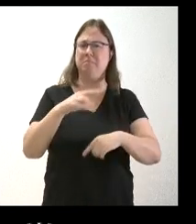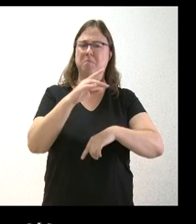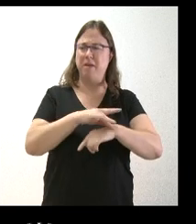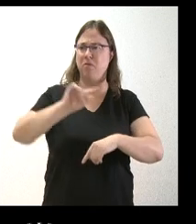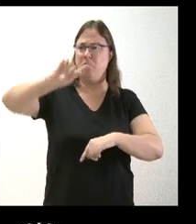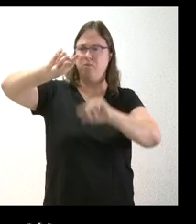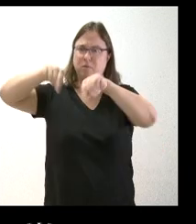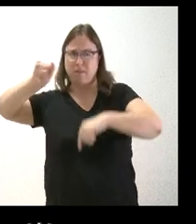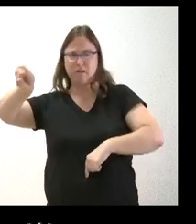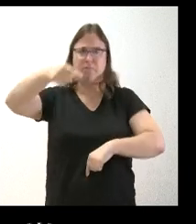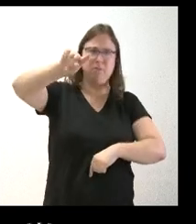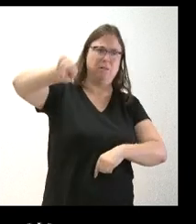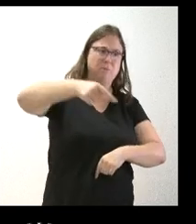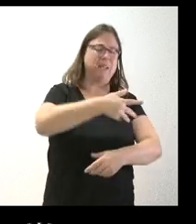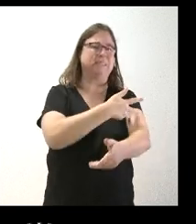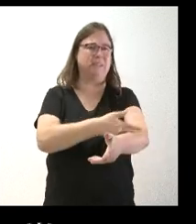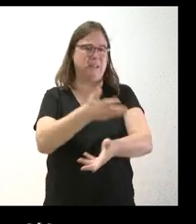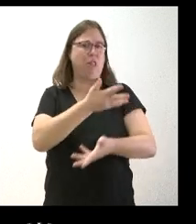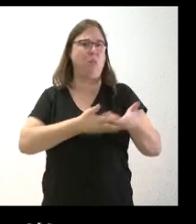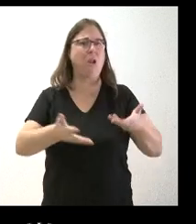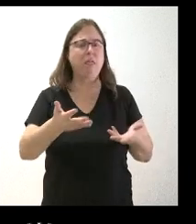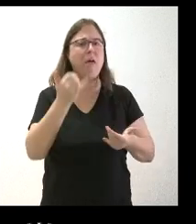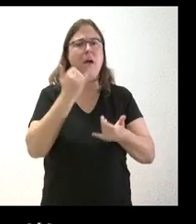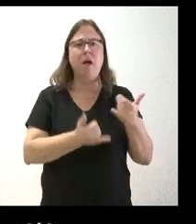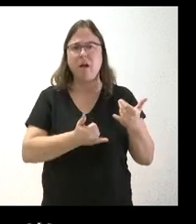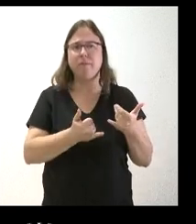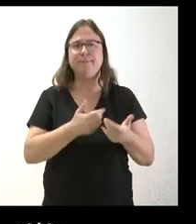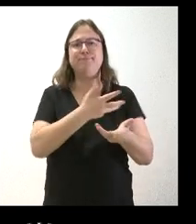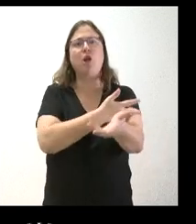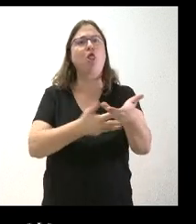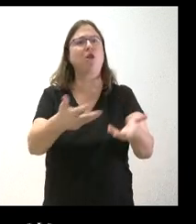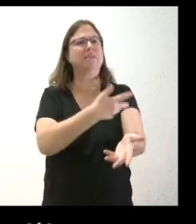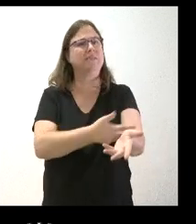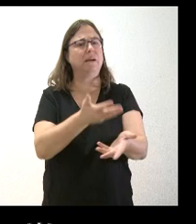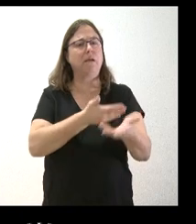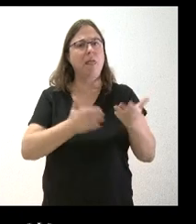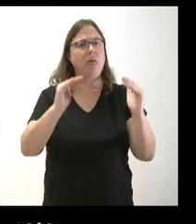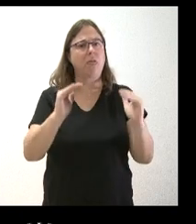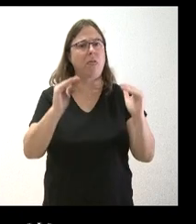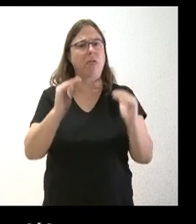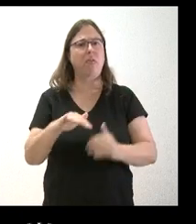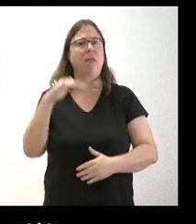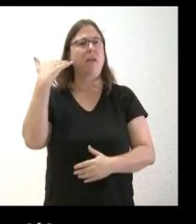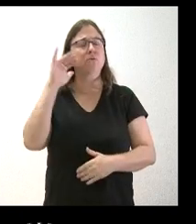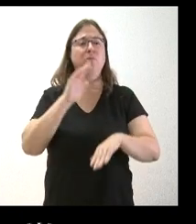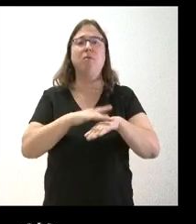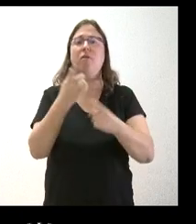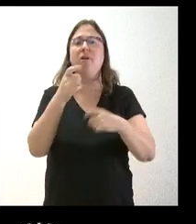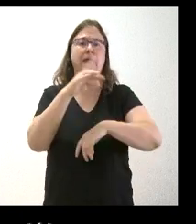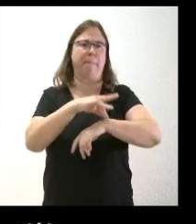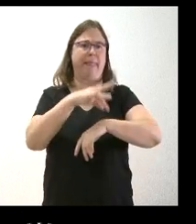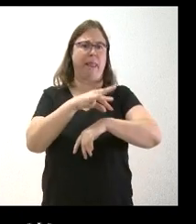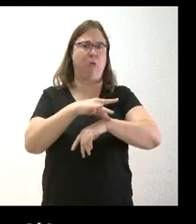provincias para hacer las donaciones, pero bueno, que se había bajado bastante el ritmo de las donaciones de sangre que se podían hacer en la provincia por esa